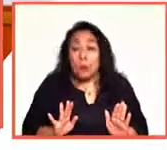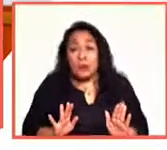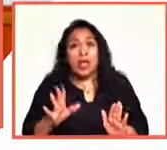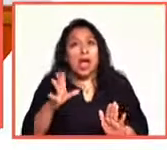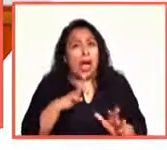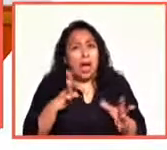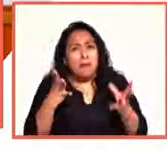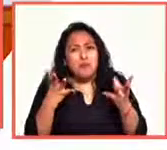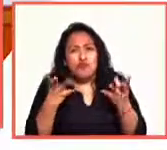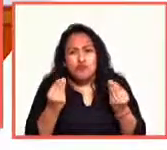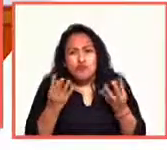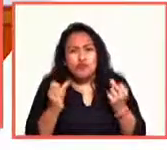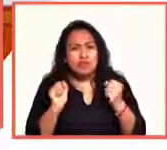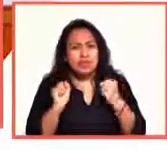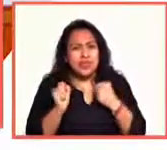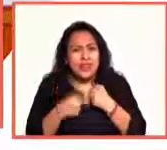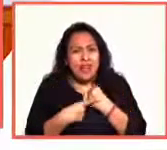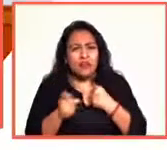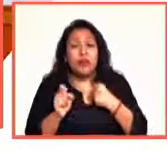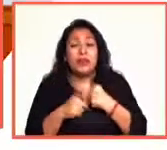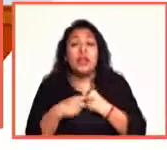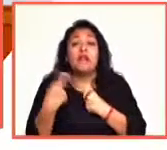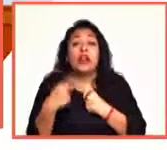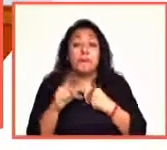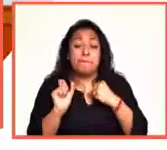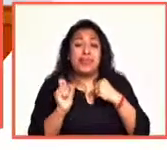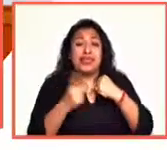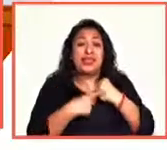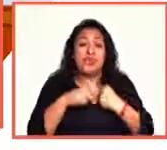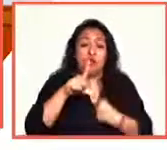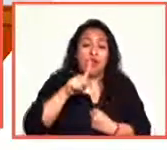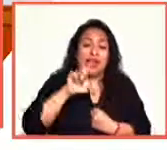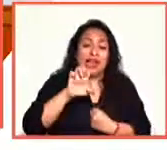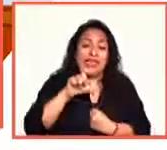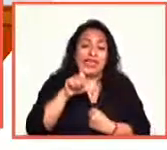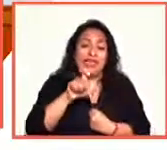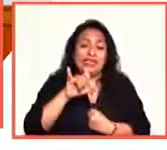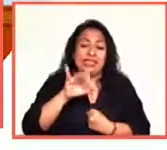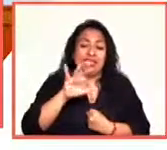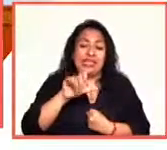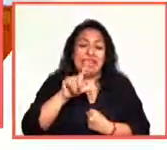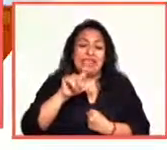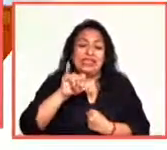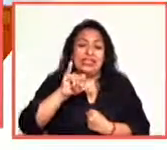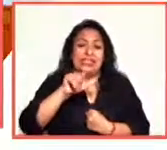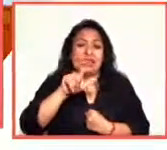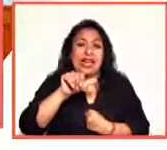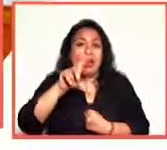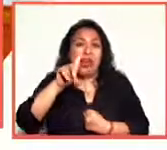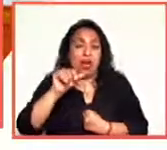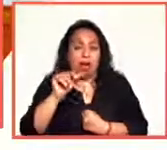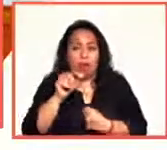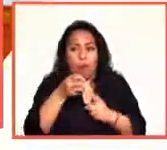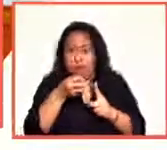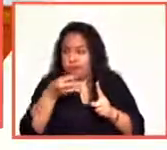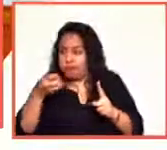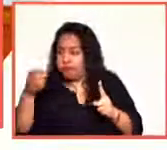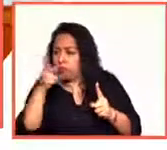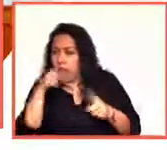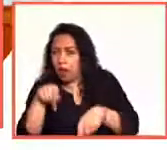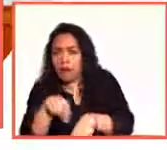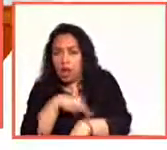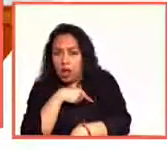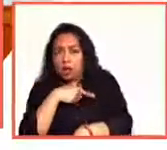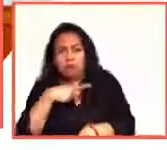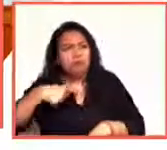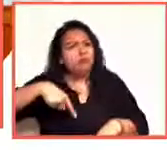cosas que se llaman metáforas lexicalizadas, es una palabra con muchas sílabas y técnicas, pero creo que todo el mundo lo puede entender, ¿no? Entonces,